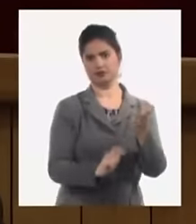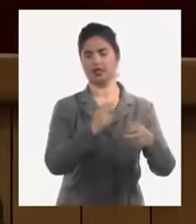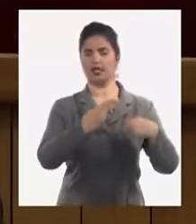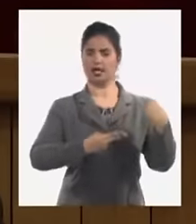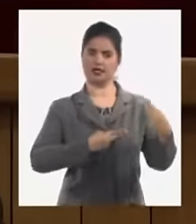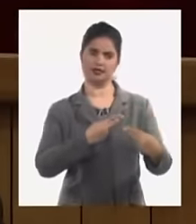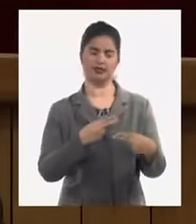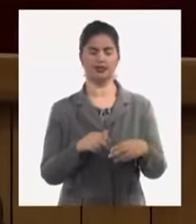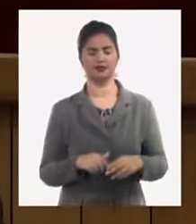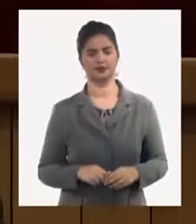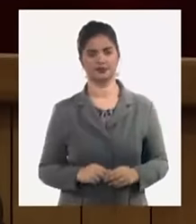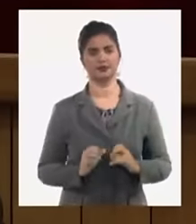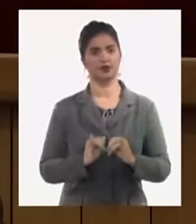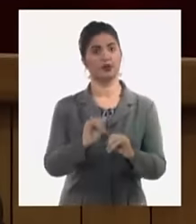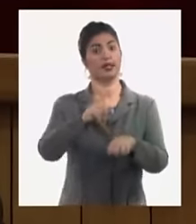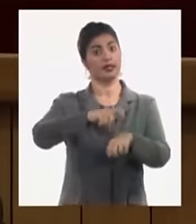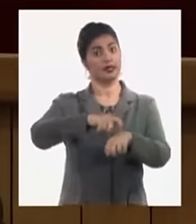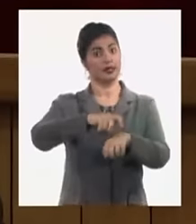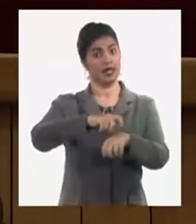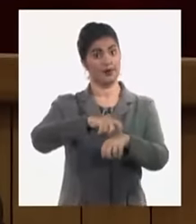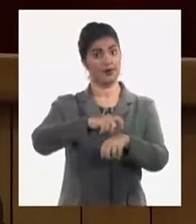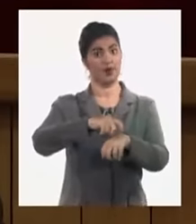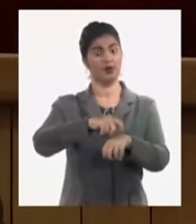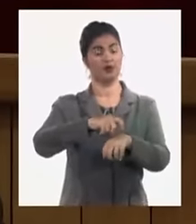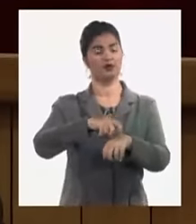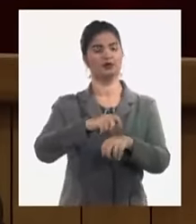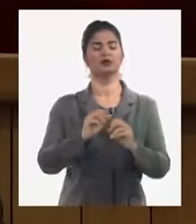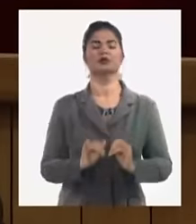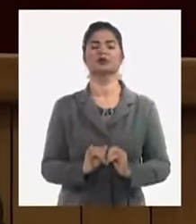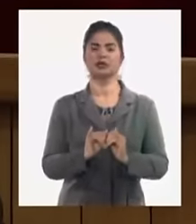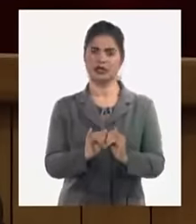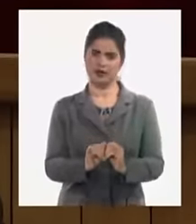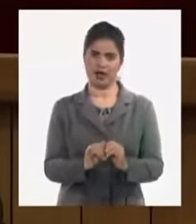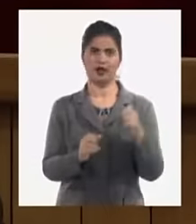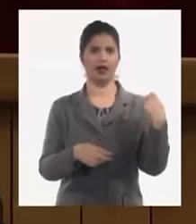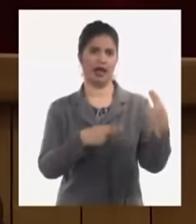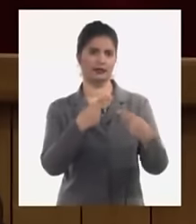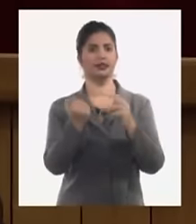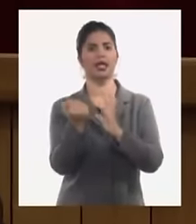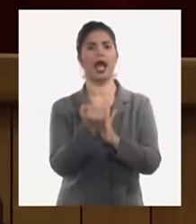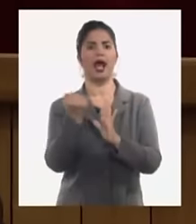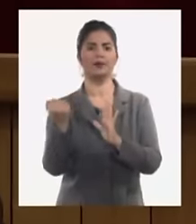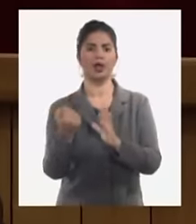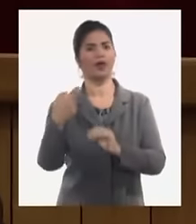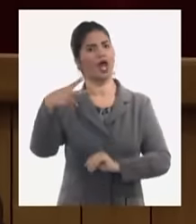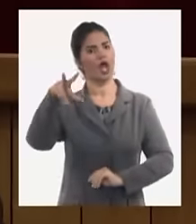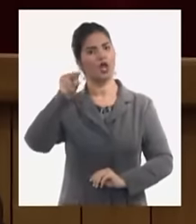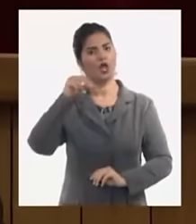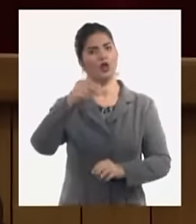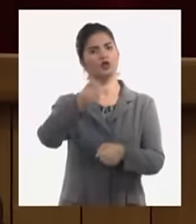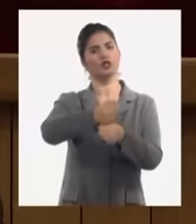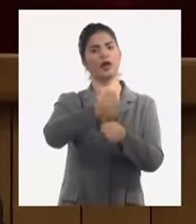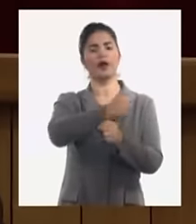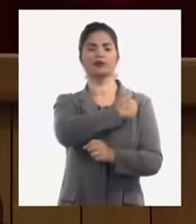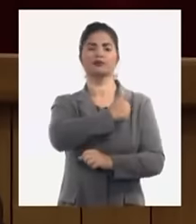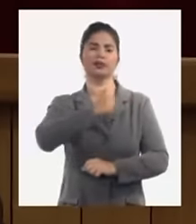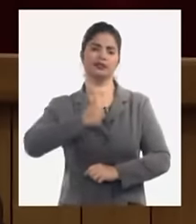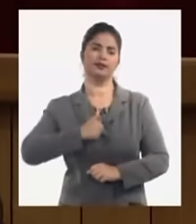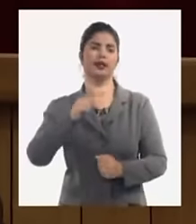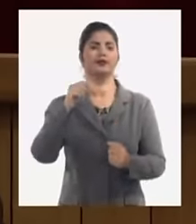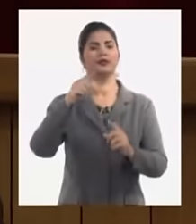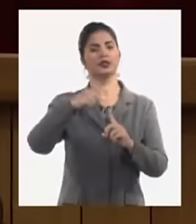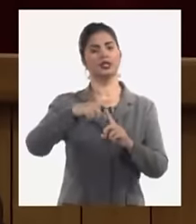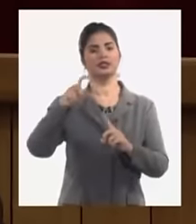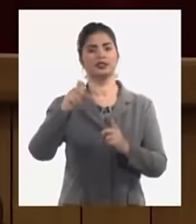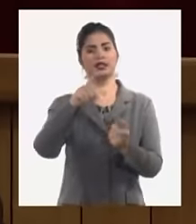el tiempo en que se va a aprobar una nueva forma de gestión nosotros tenemos que dar el